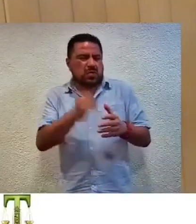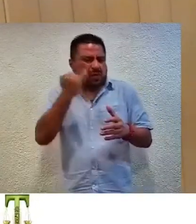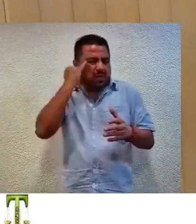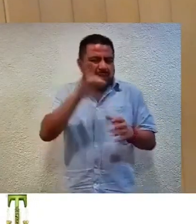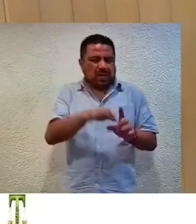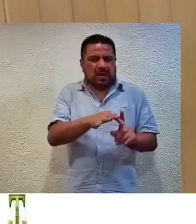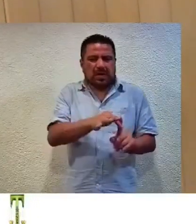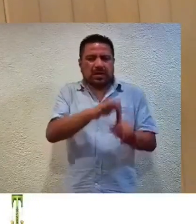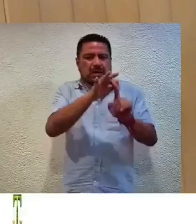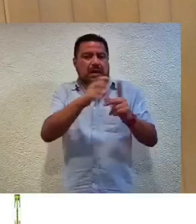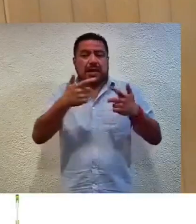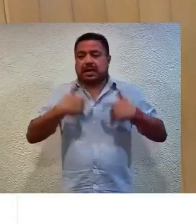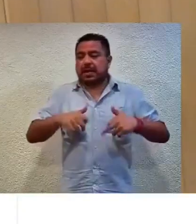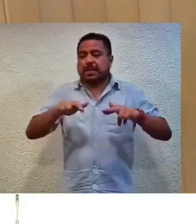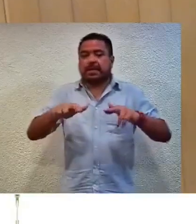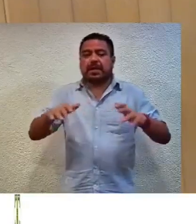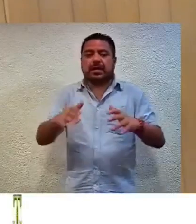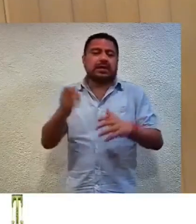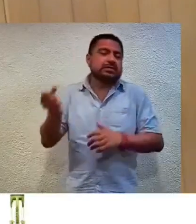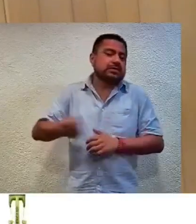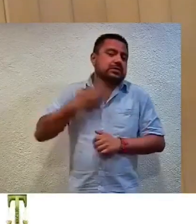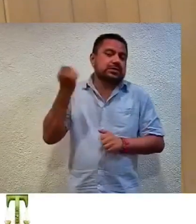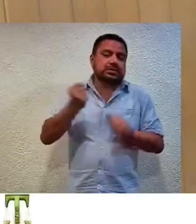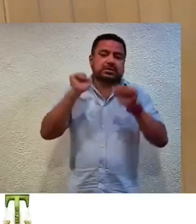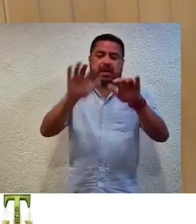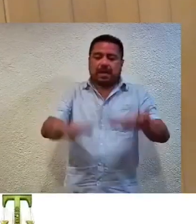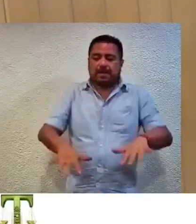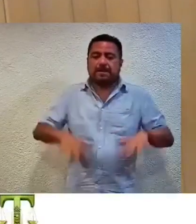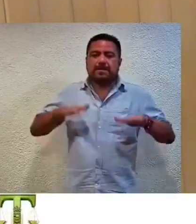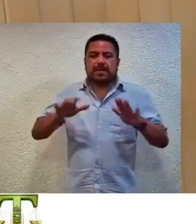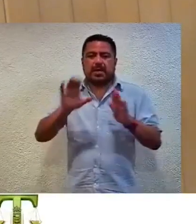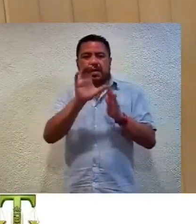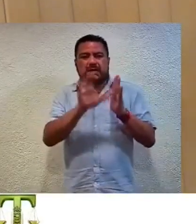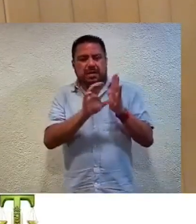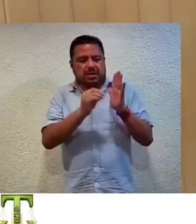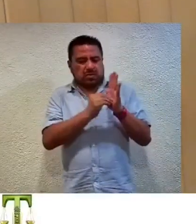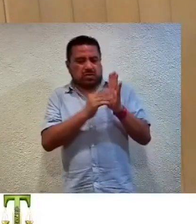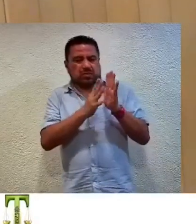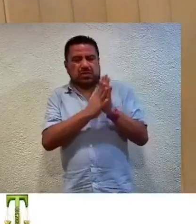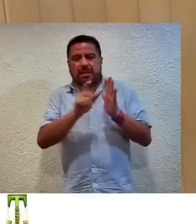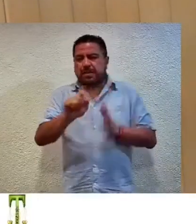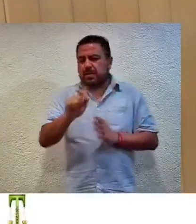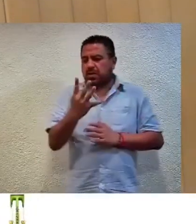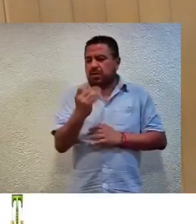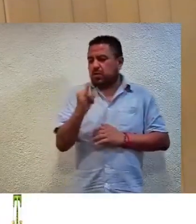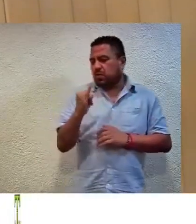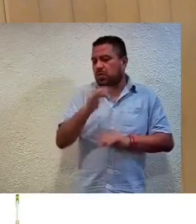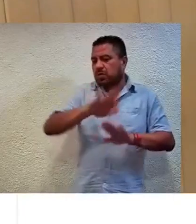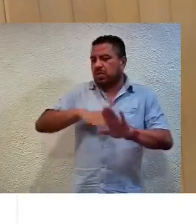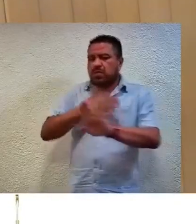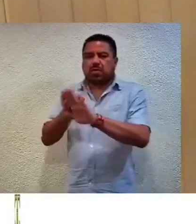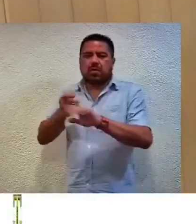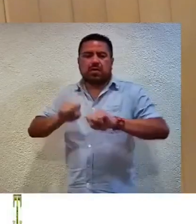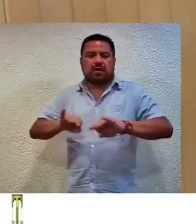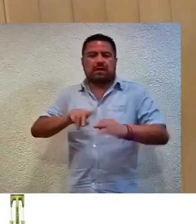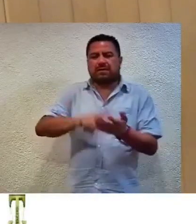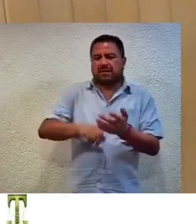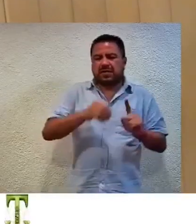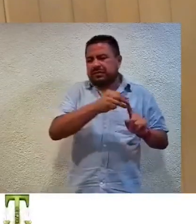como representante por parte de la Asamblea General Comunitaria, constituida el 24 de junio, en contra del oficio SG